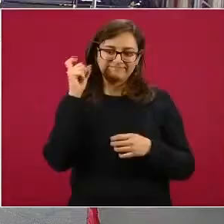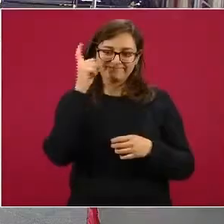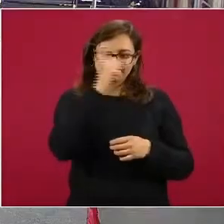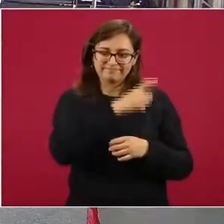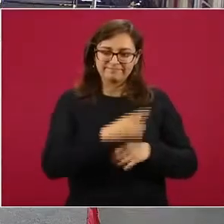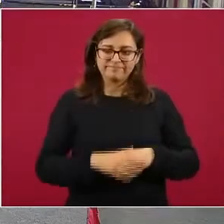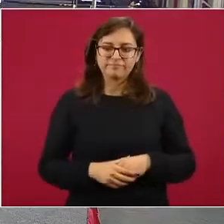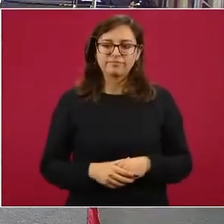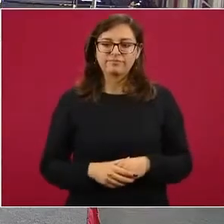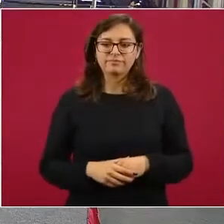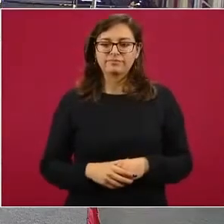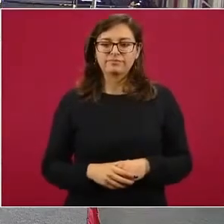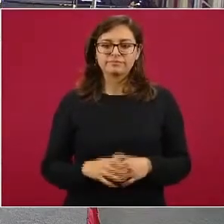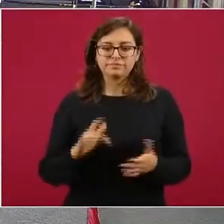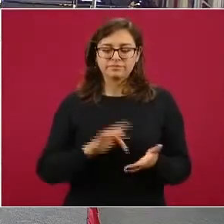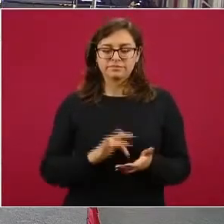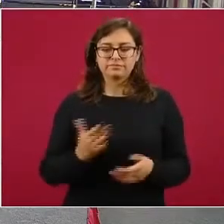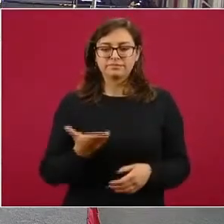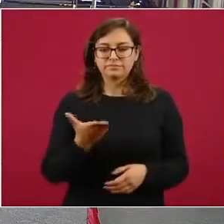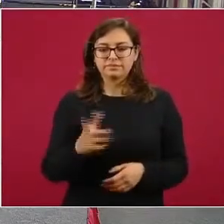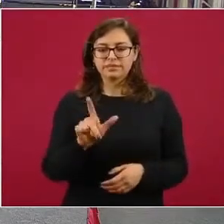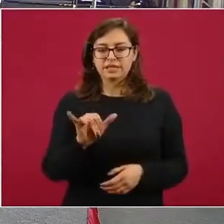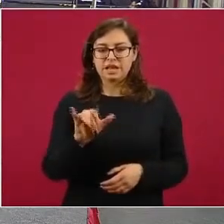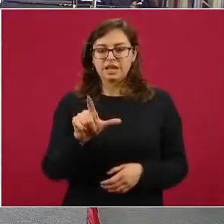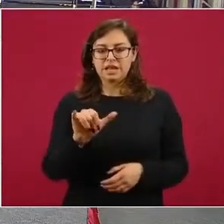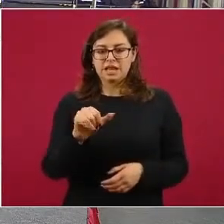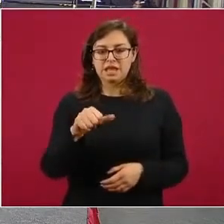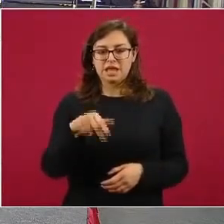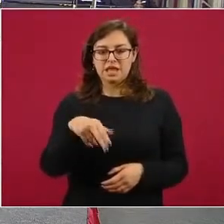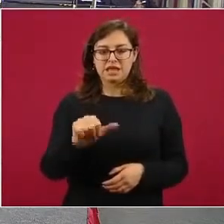estimado Alex. Liliana Noble de Pulso Saludable.